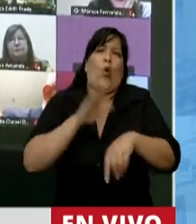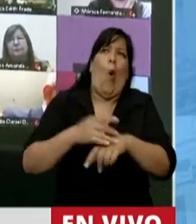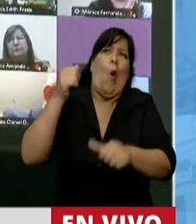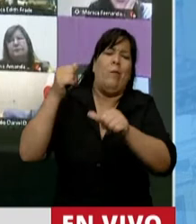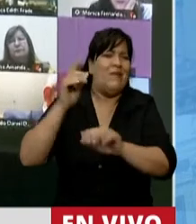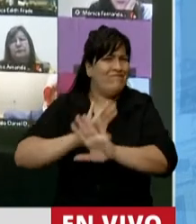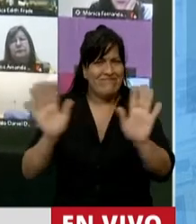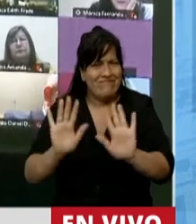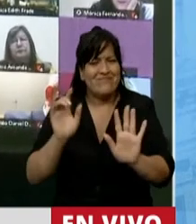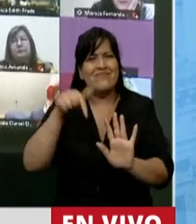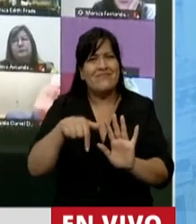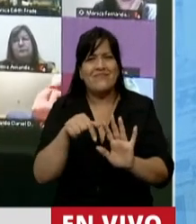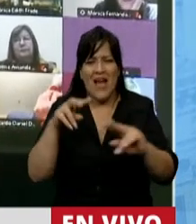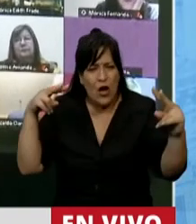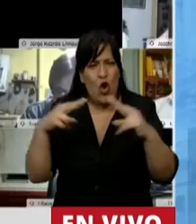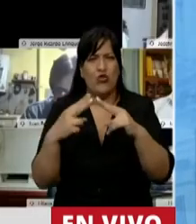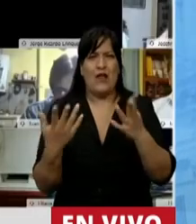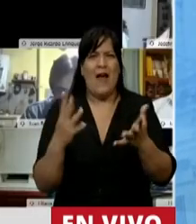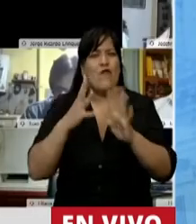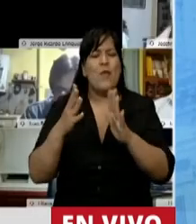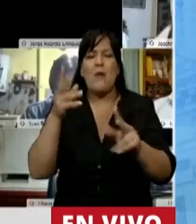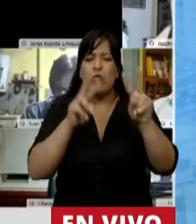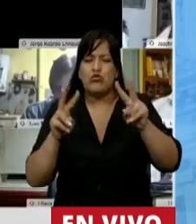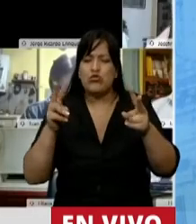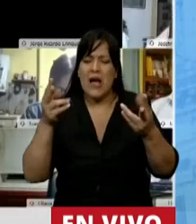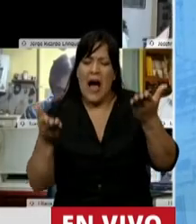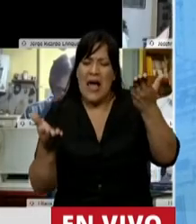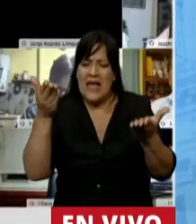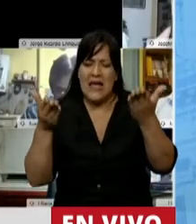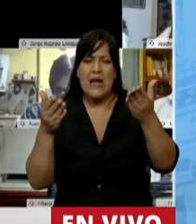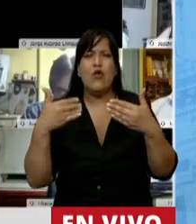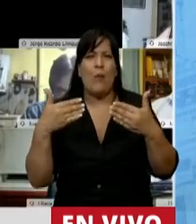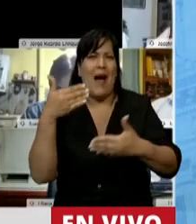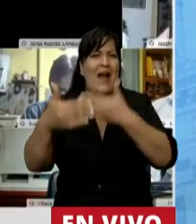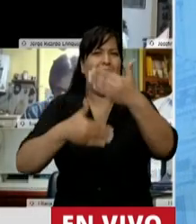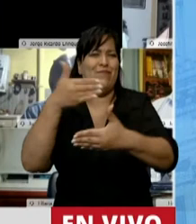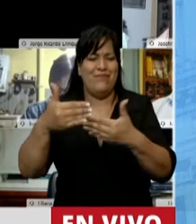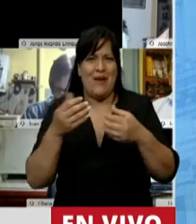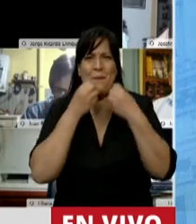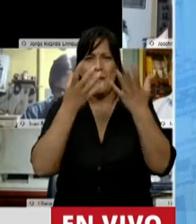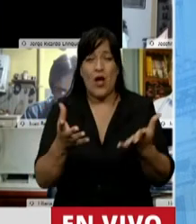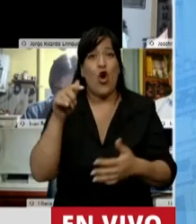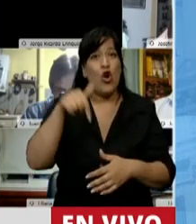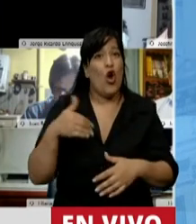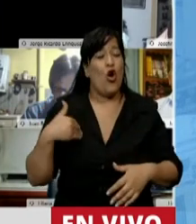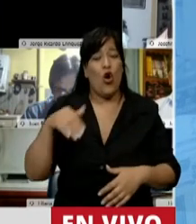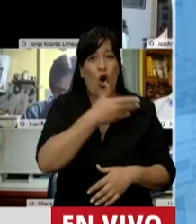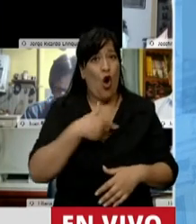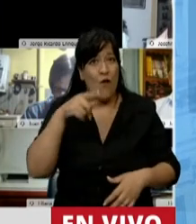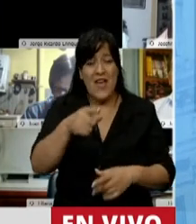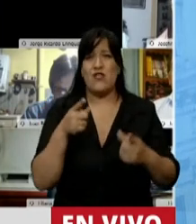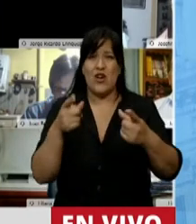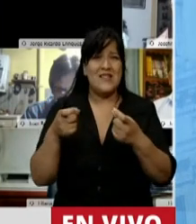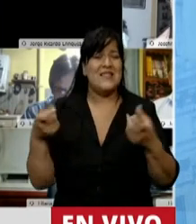de encontrarnos, encontrar un punto de equilibrio que nos ayude a salir adelante. Este gobierno necesita objetivamente